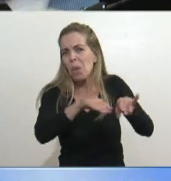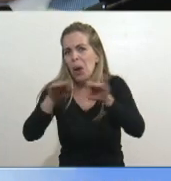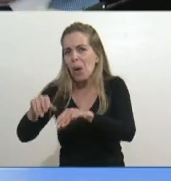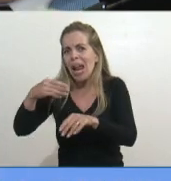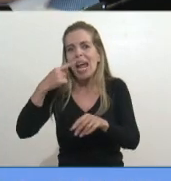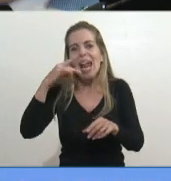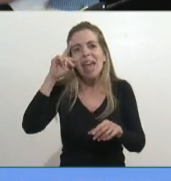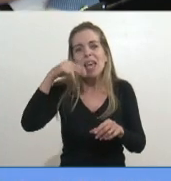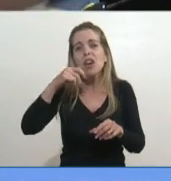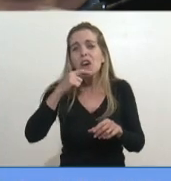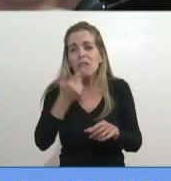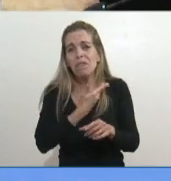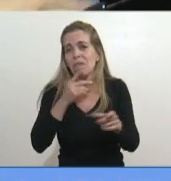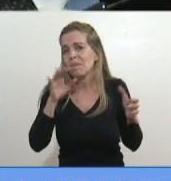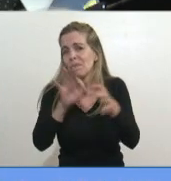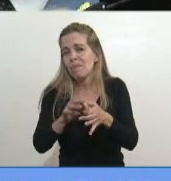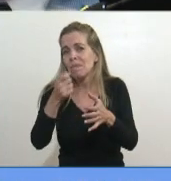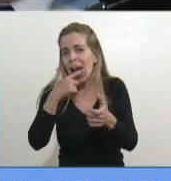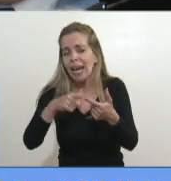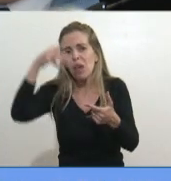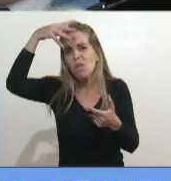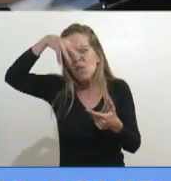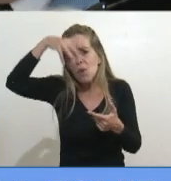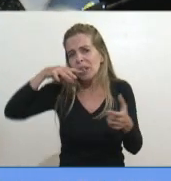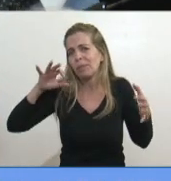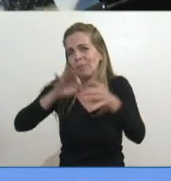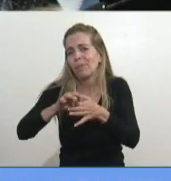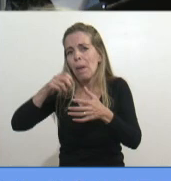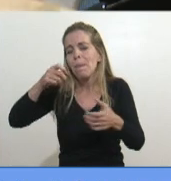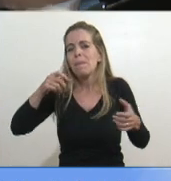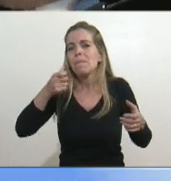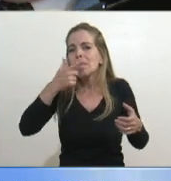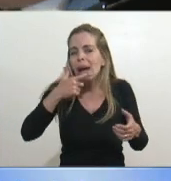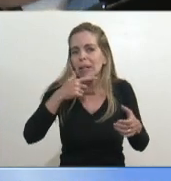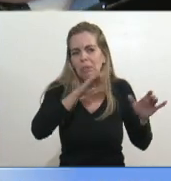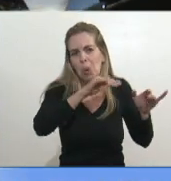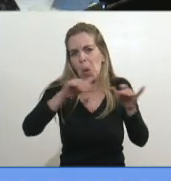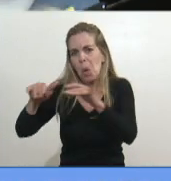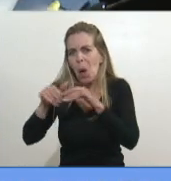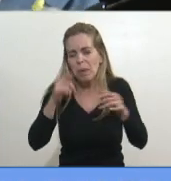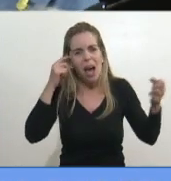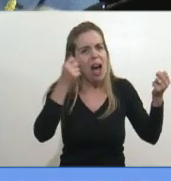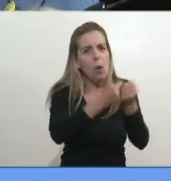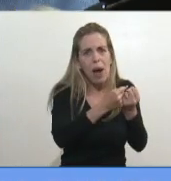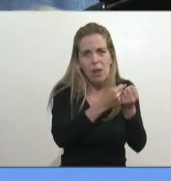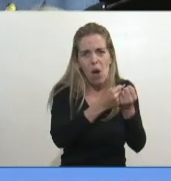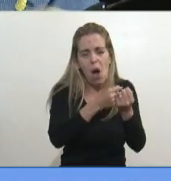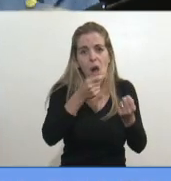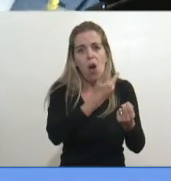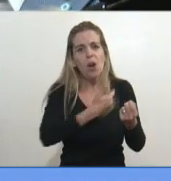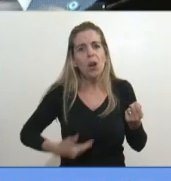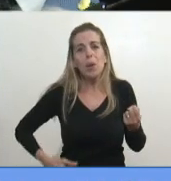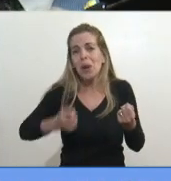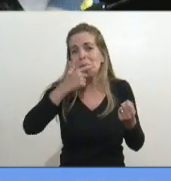Macri, Burry es Macri, porque ellos consintieron todo lo que hicieron en este gobierno, que destruyó la